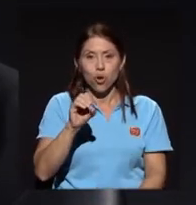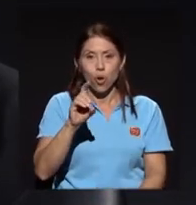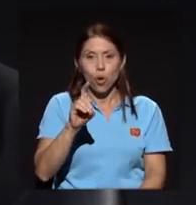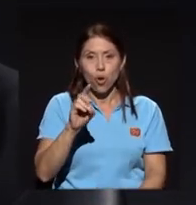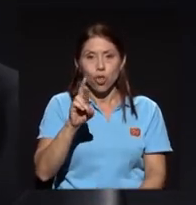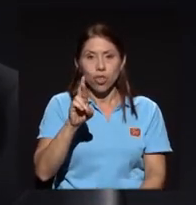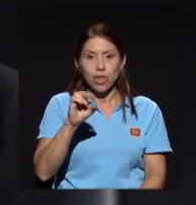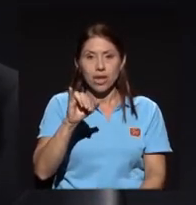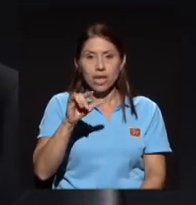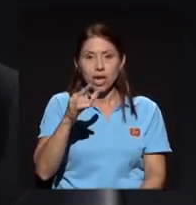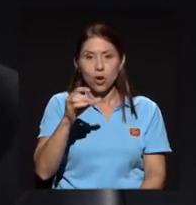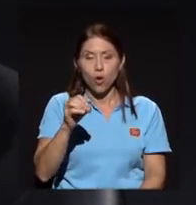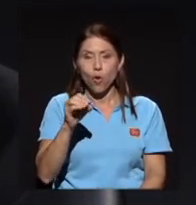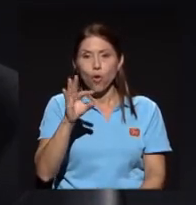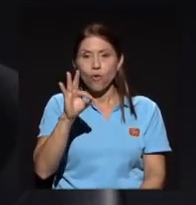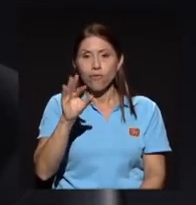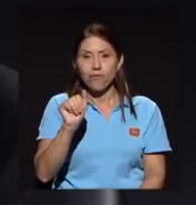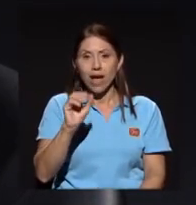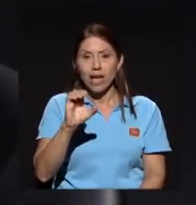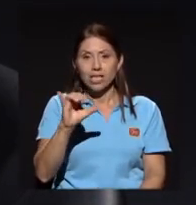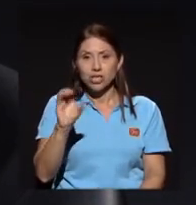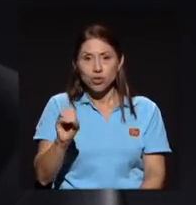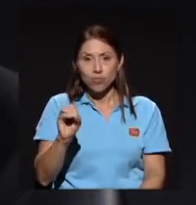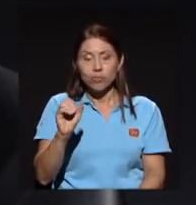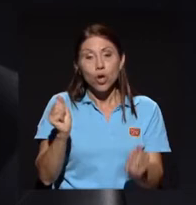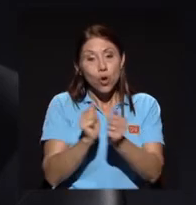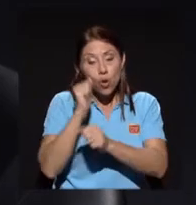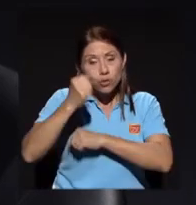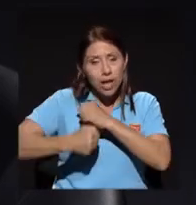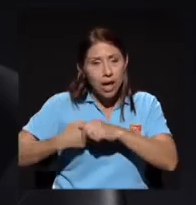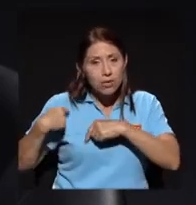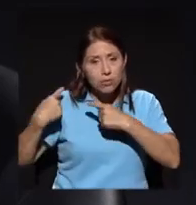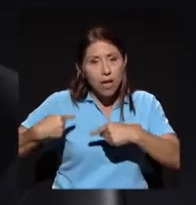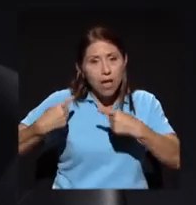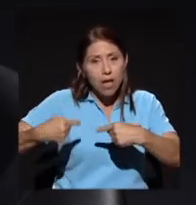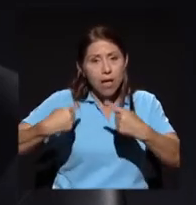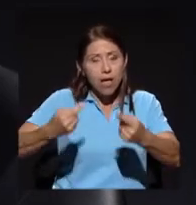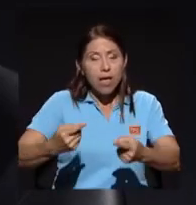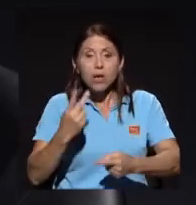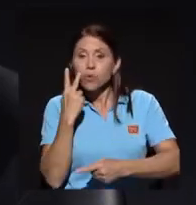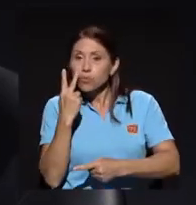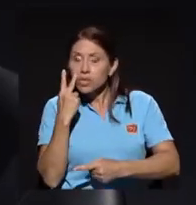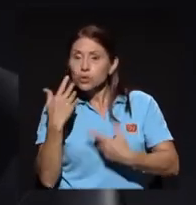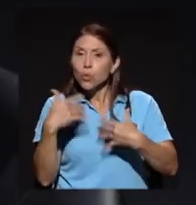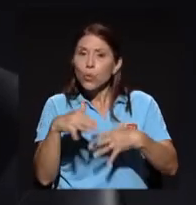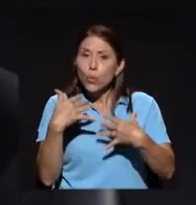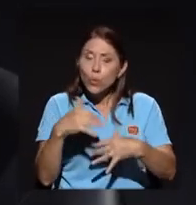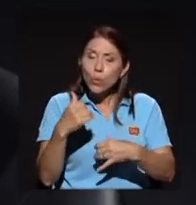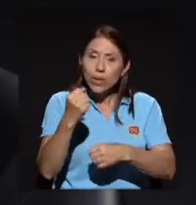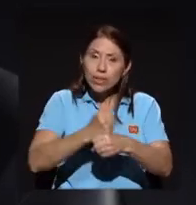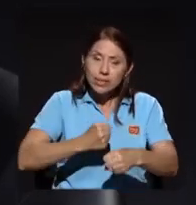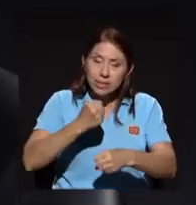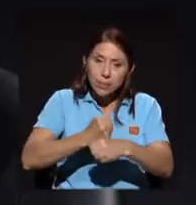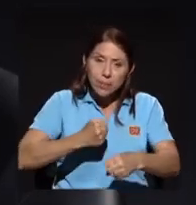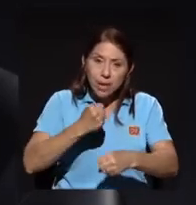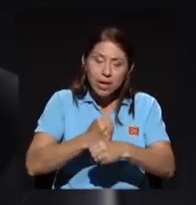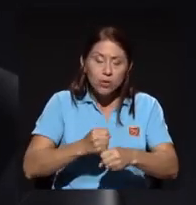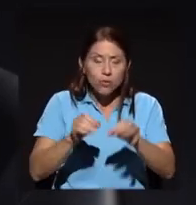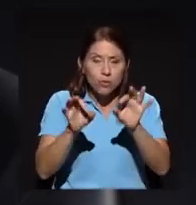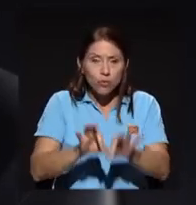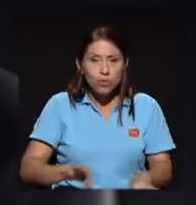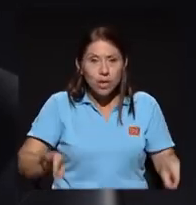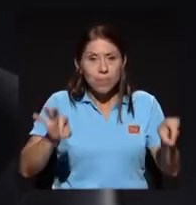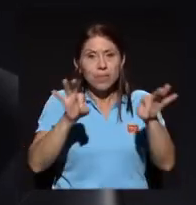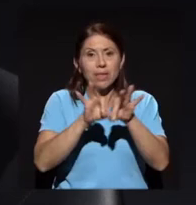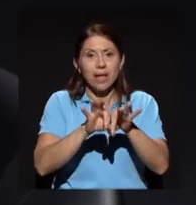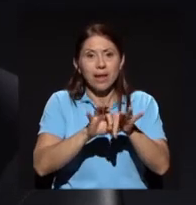los años, hemos venido viendo un desempeño fundamental en los cuadros que ha venido formando. Y la